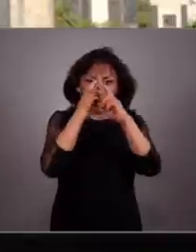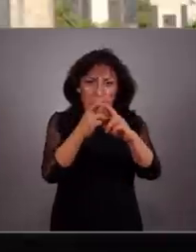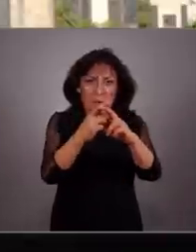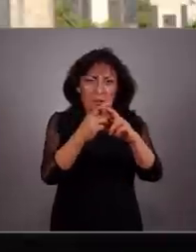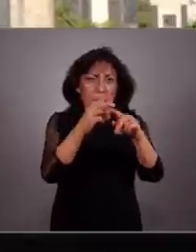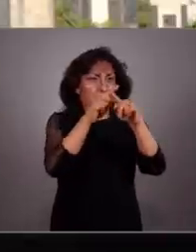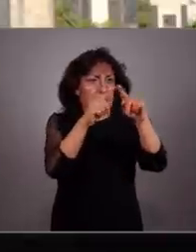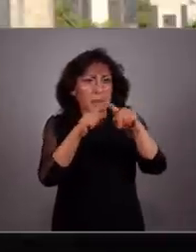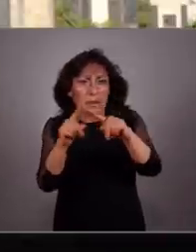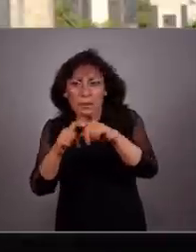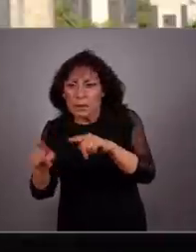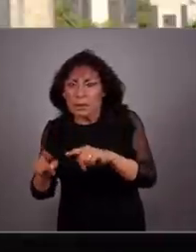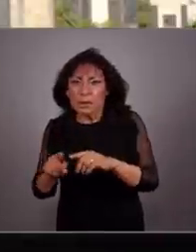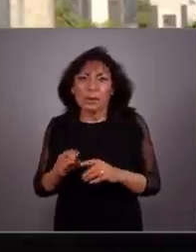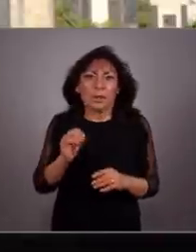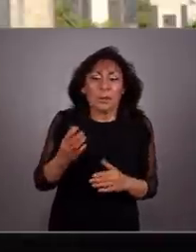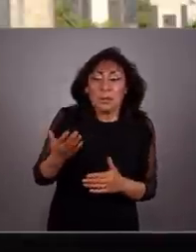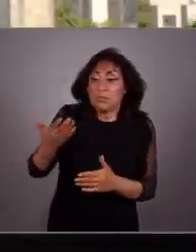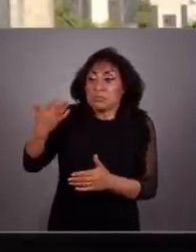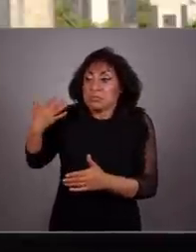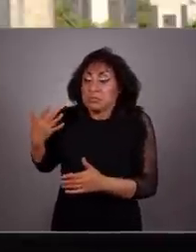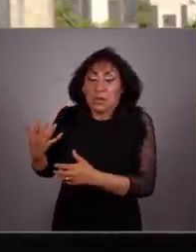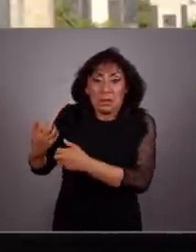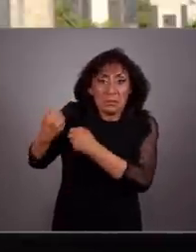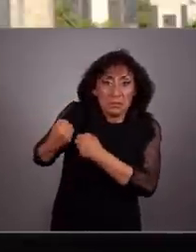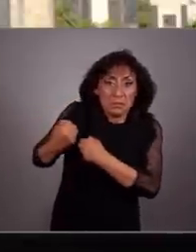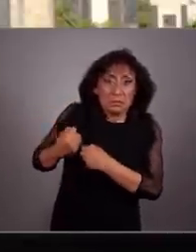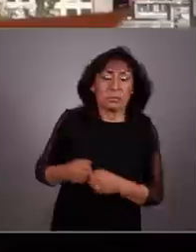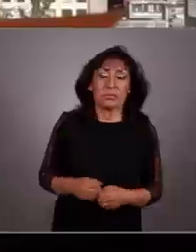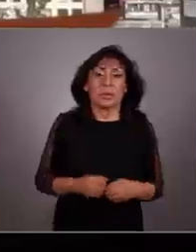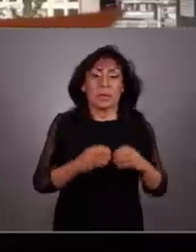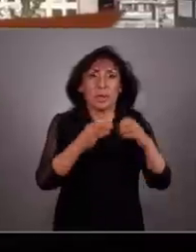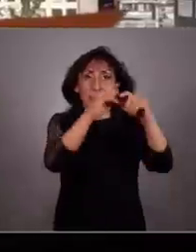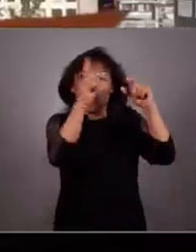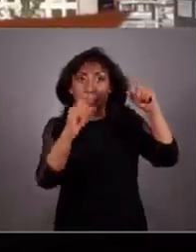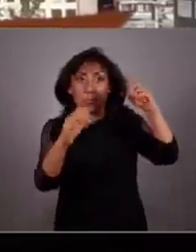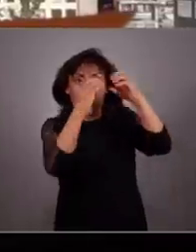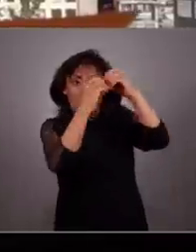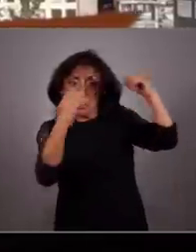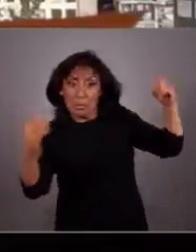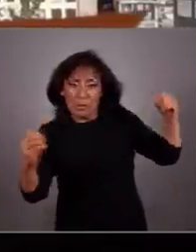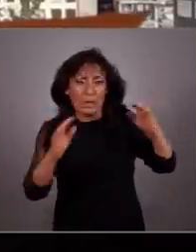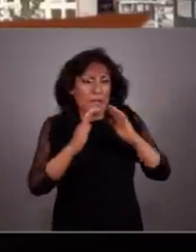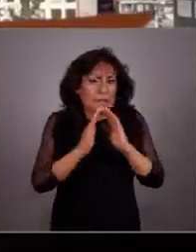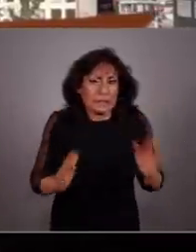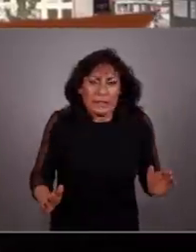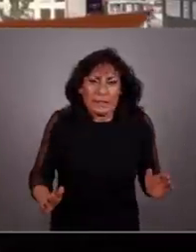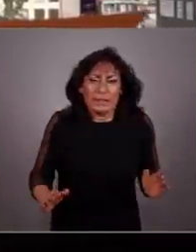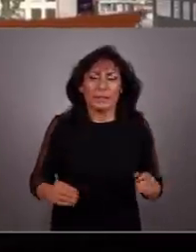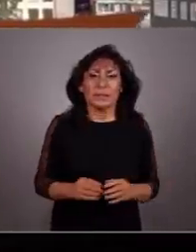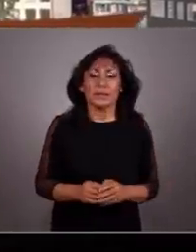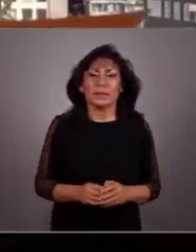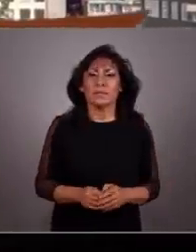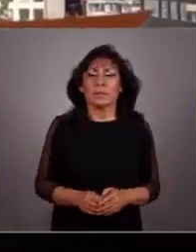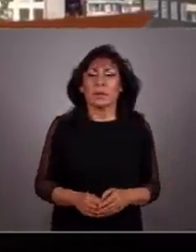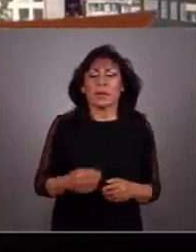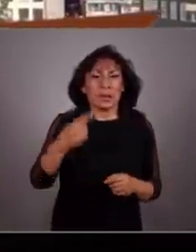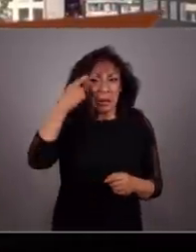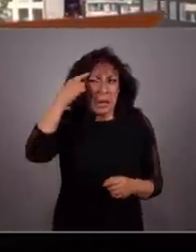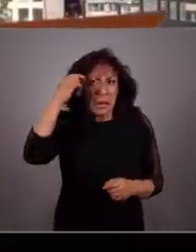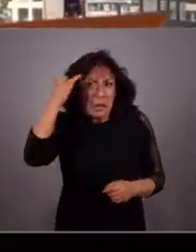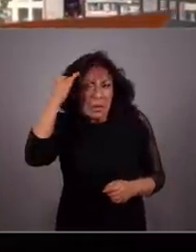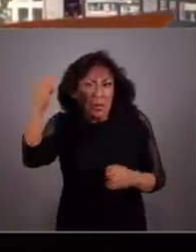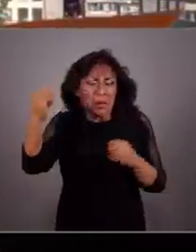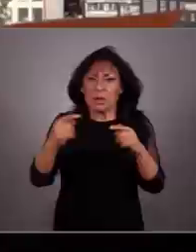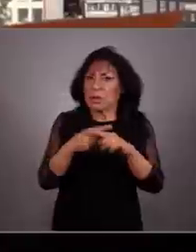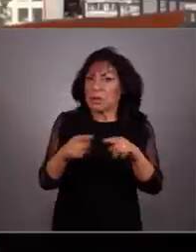será con respeto y pluralidad o seguirá condenado al pasado? Basta ya de polarizar al país. Tenemos que